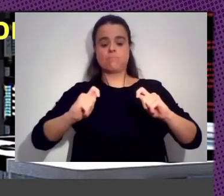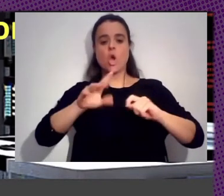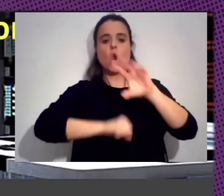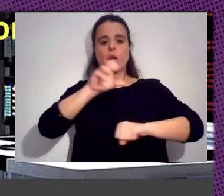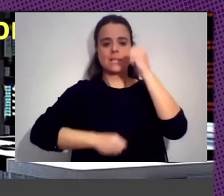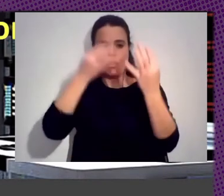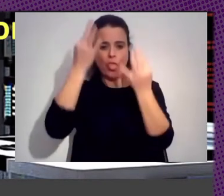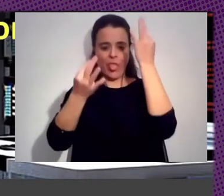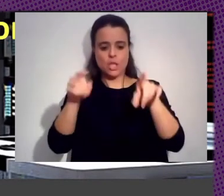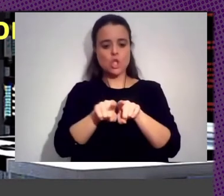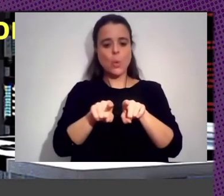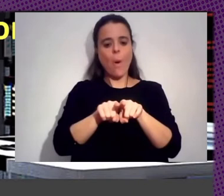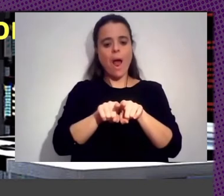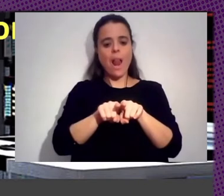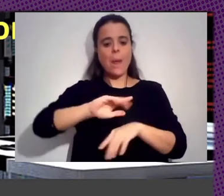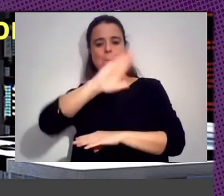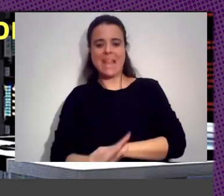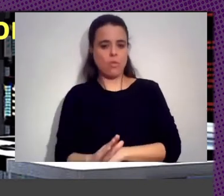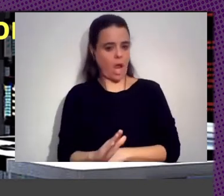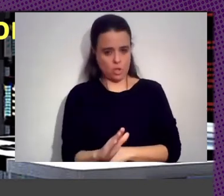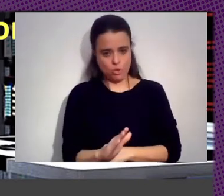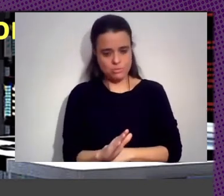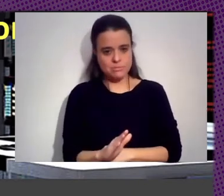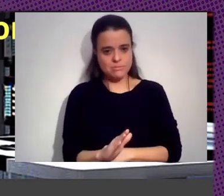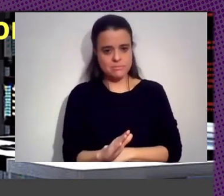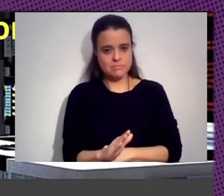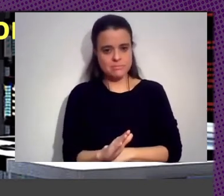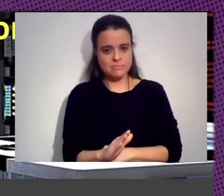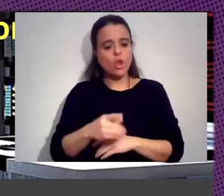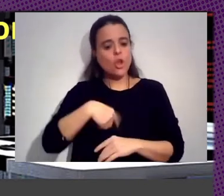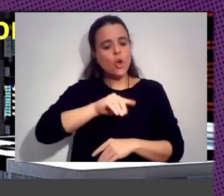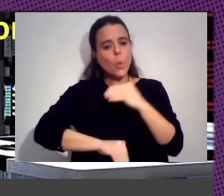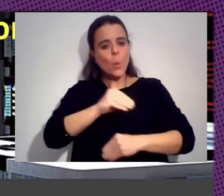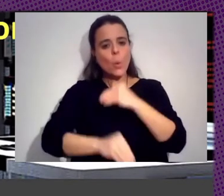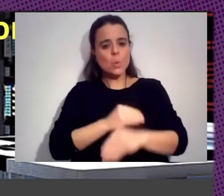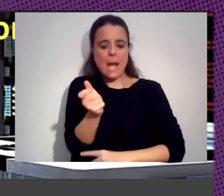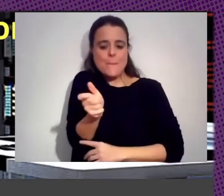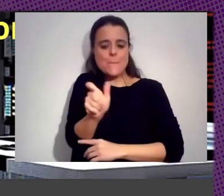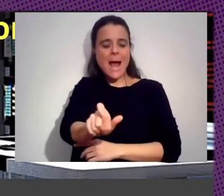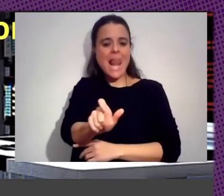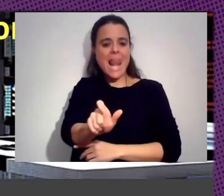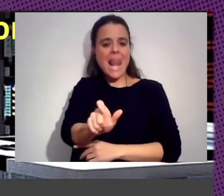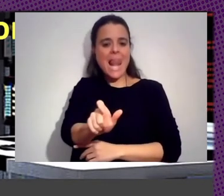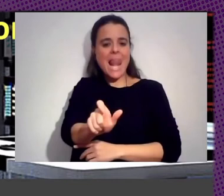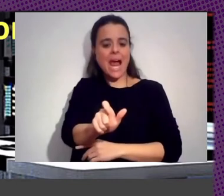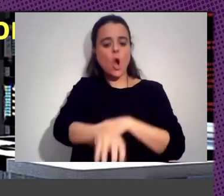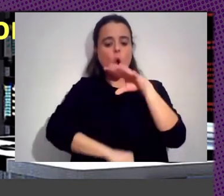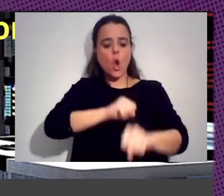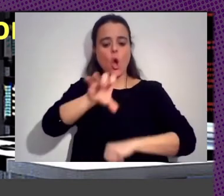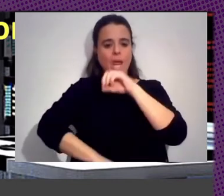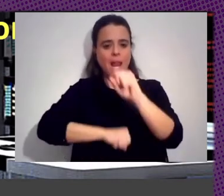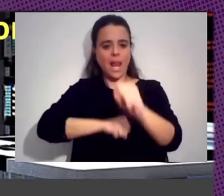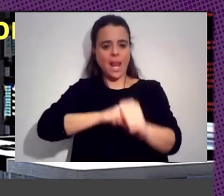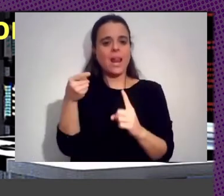Metáfora Estamos Usando La Palabra Colonialismo No Alegóricamente Sino Para Describir